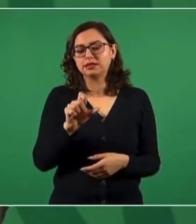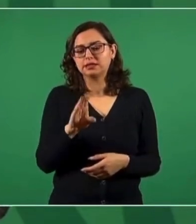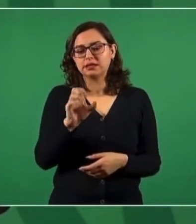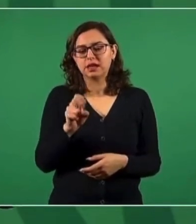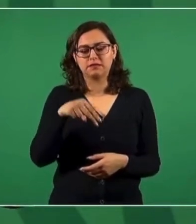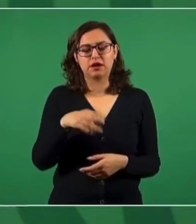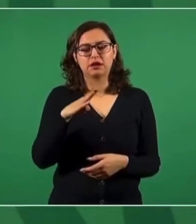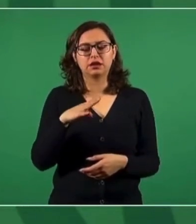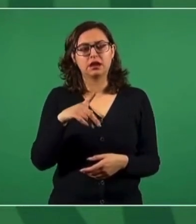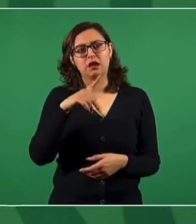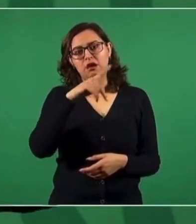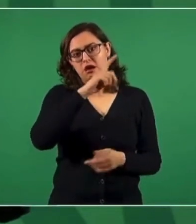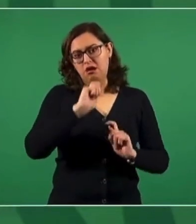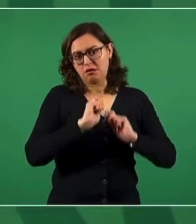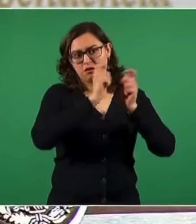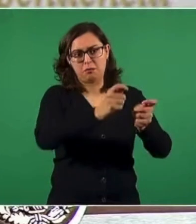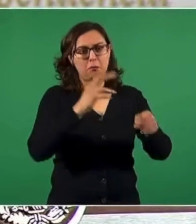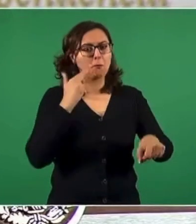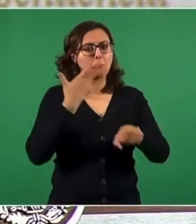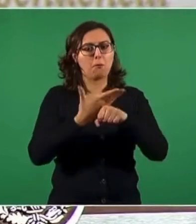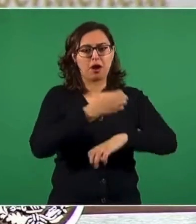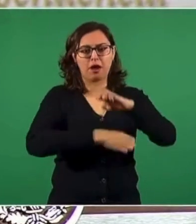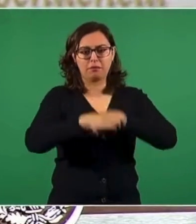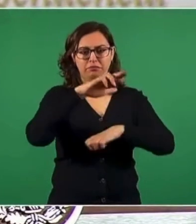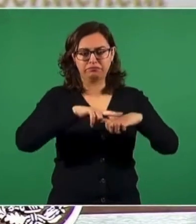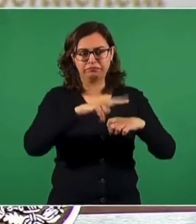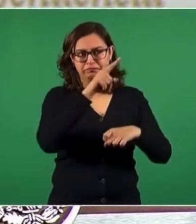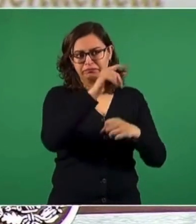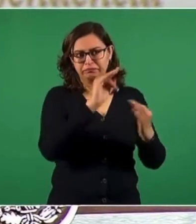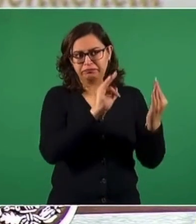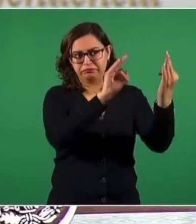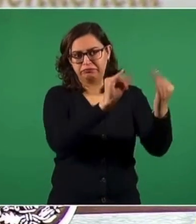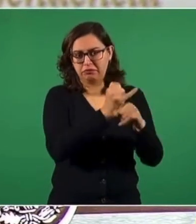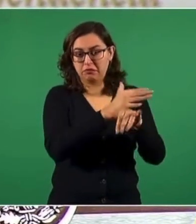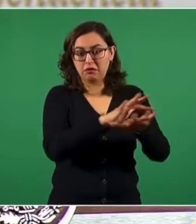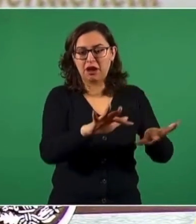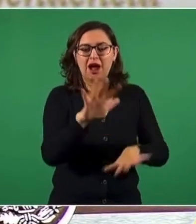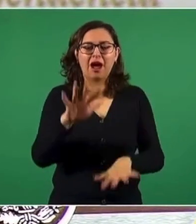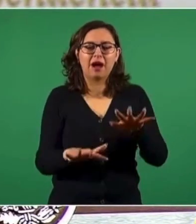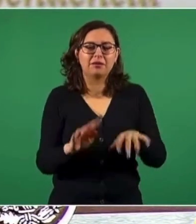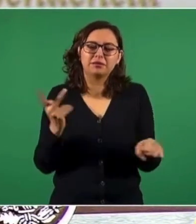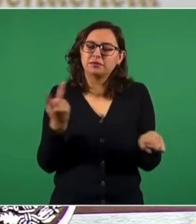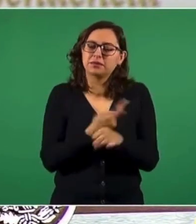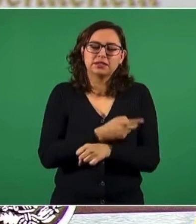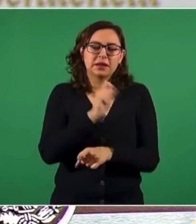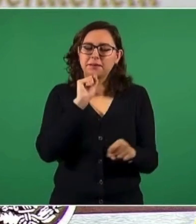para informar. Muchas veces es lo mismo, es